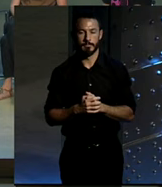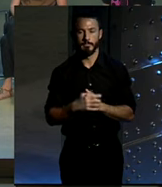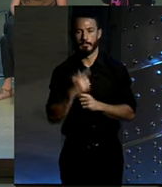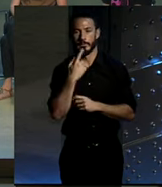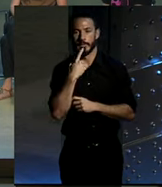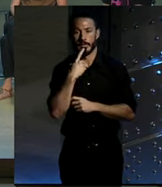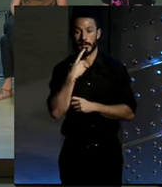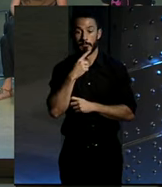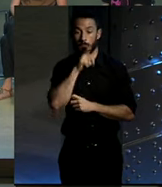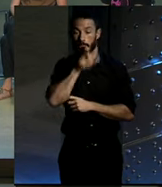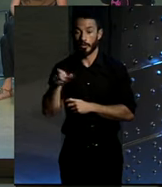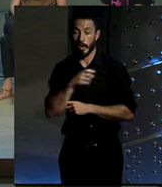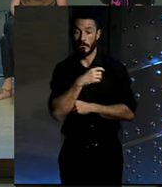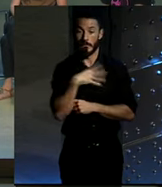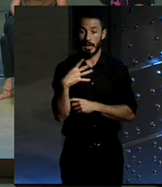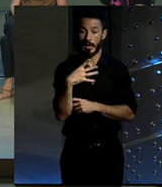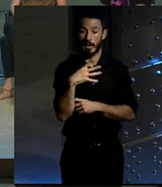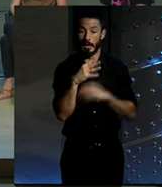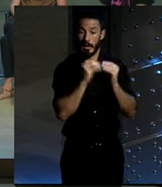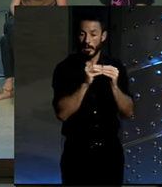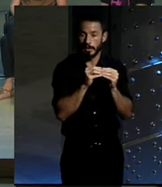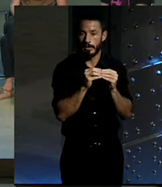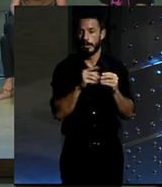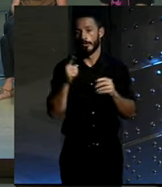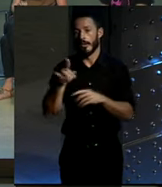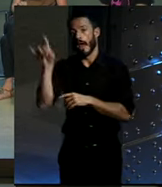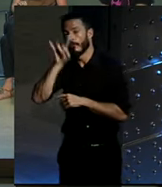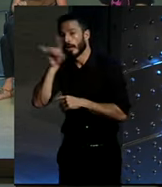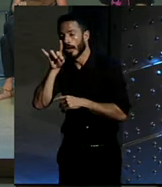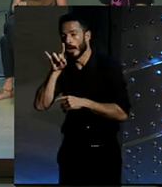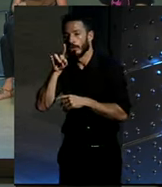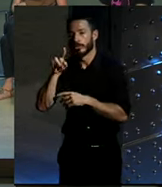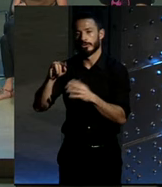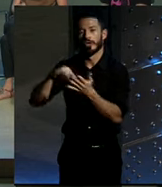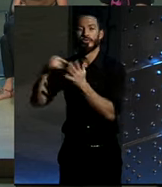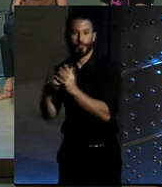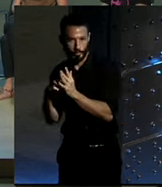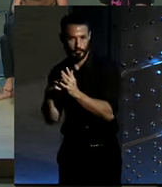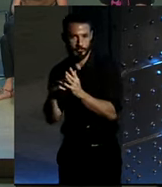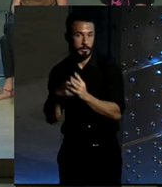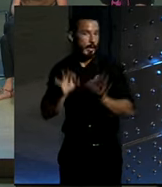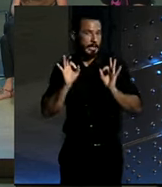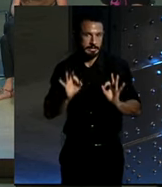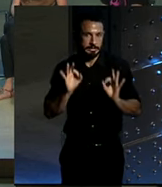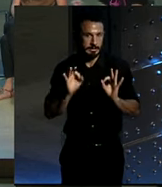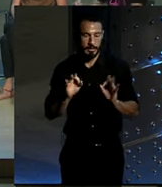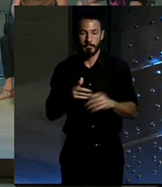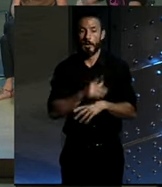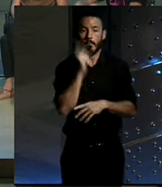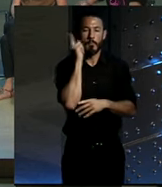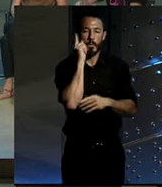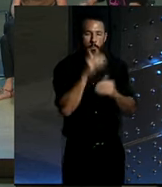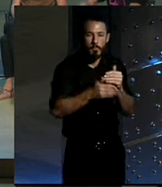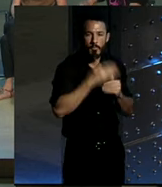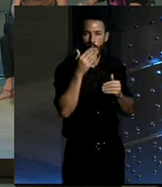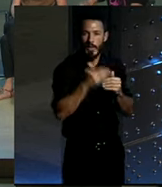construyen, los negros los arreglamos, o los africanos lo arreglamos. Y esto es así, o sea, hay móviles de última generación y está la